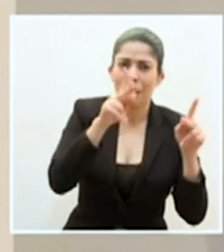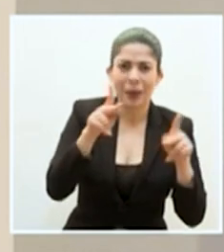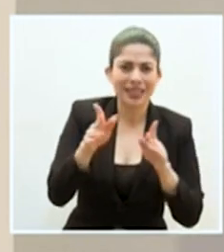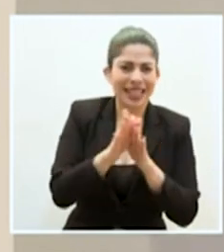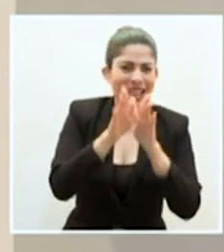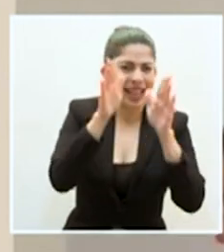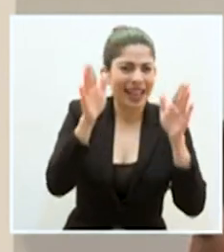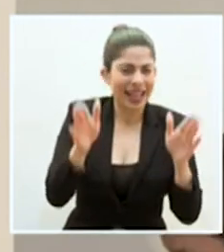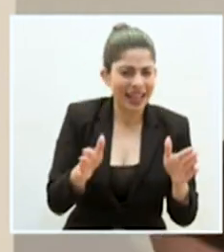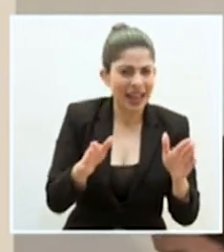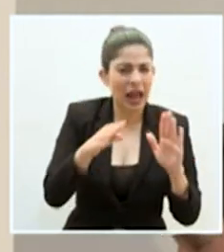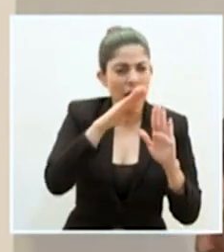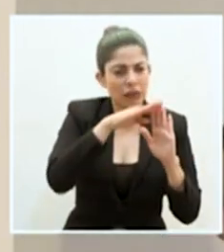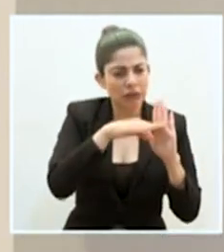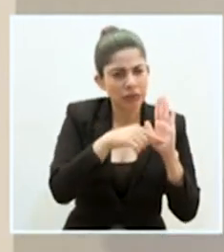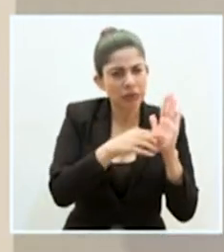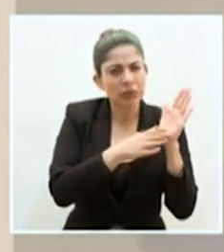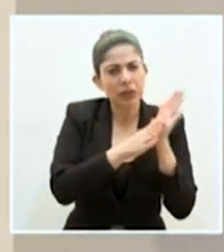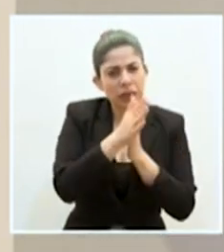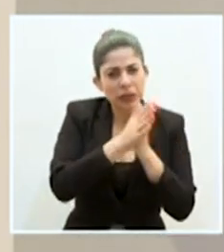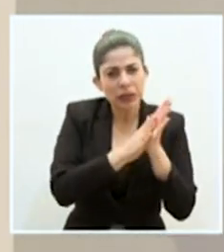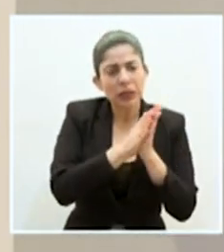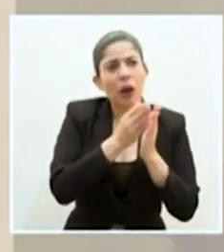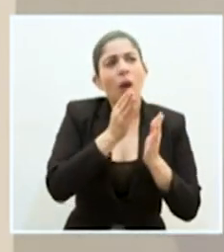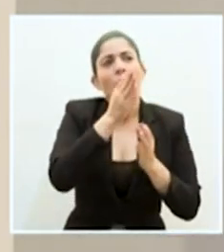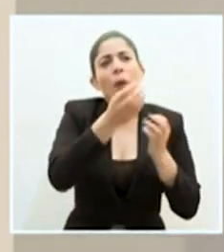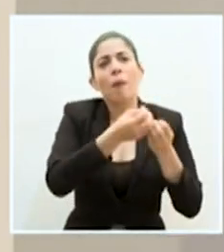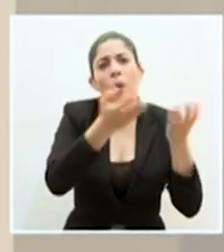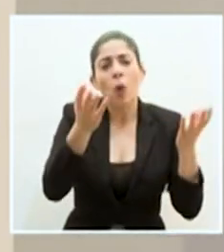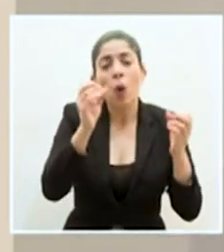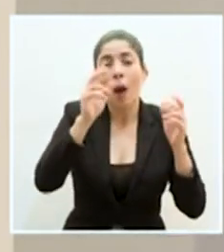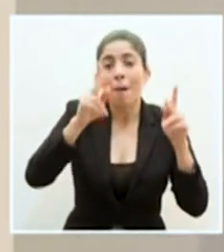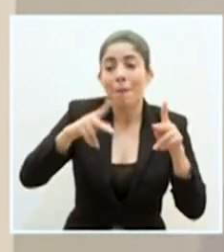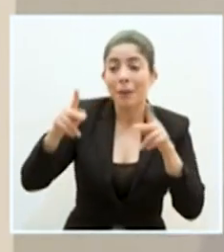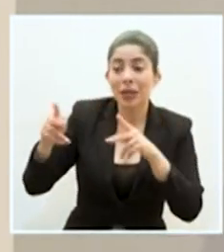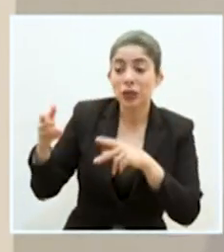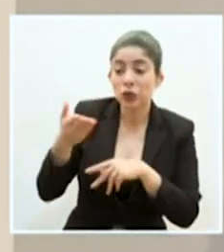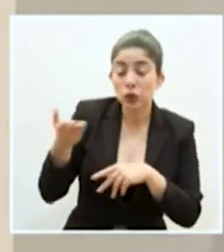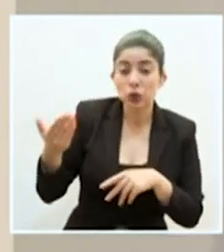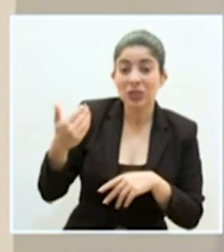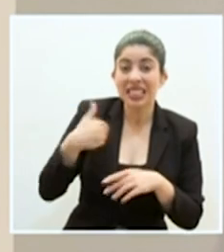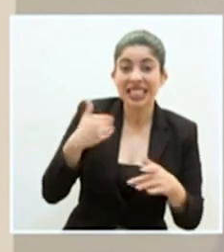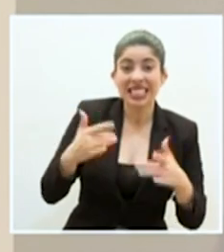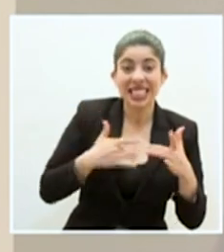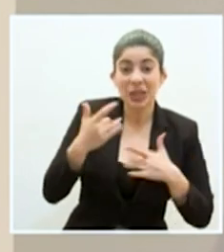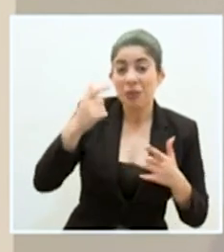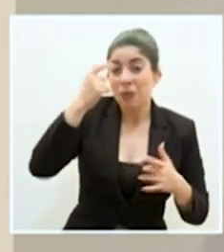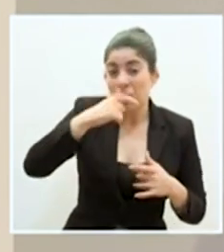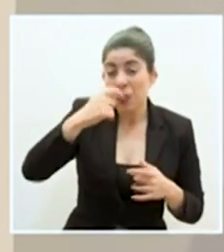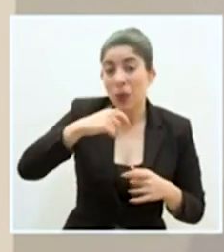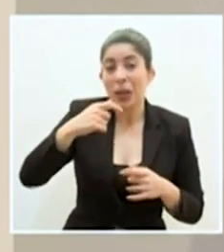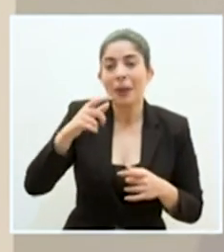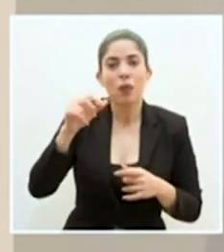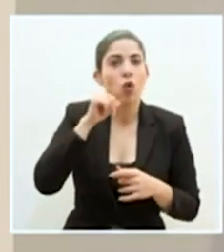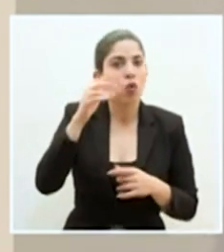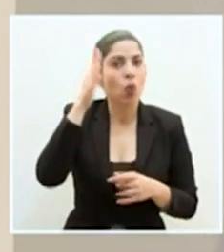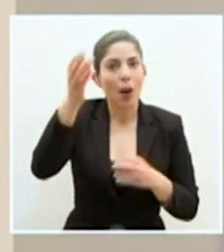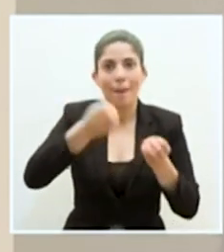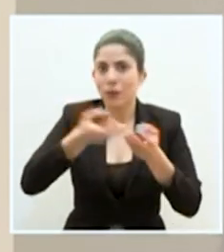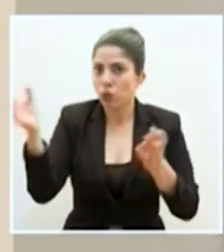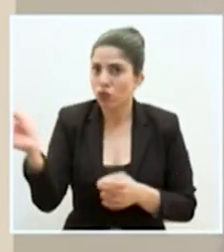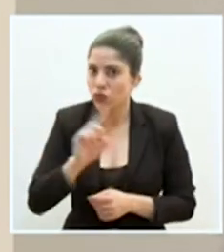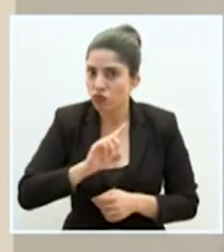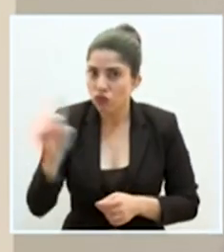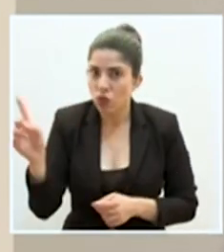general, en lo que es la medida de lavarse las manos cuando van a un lugar público o que las personas que están con síntomas de refrio o gripe no vayan a lugares públicos, sino